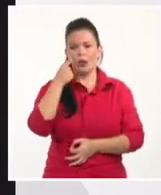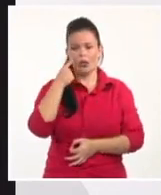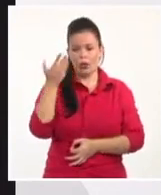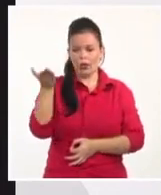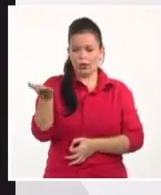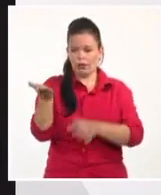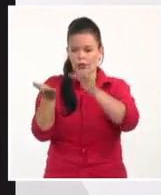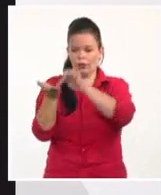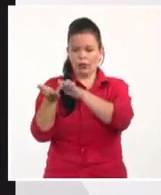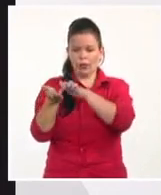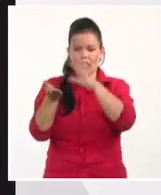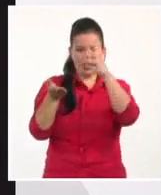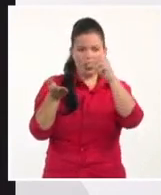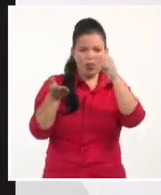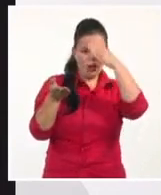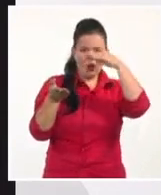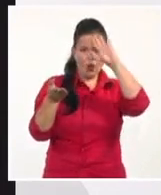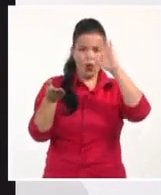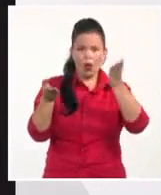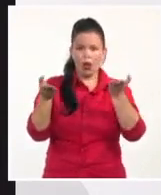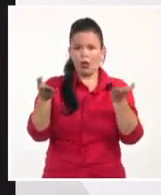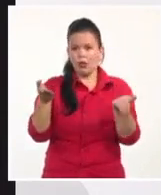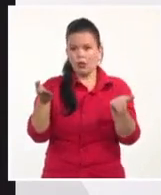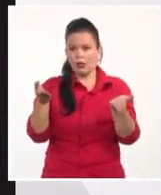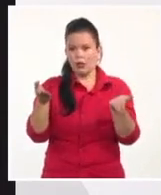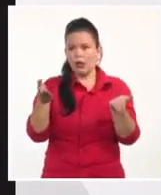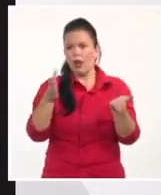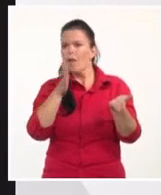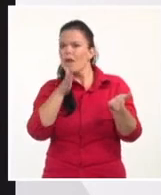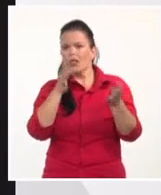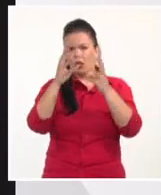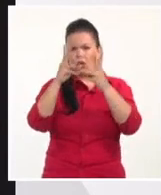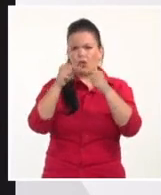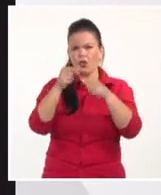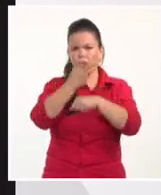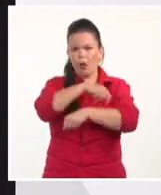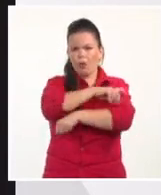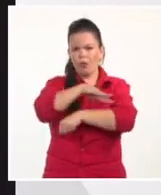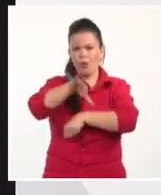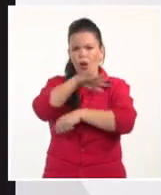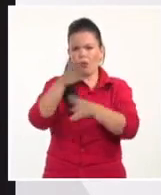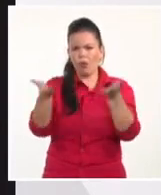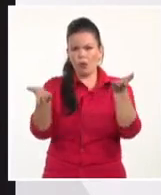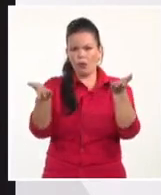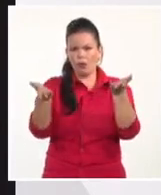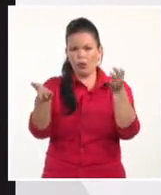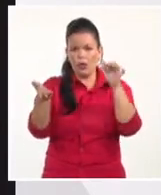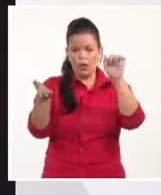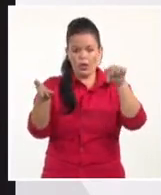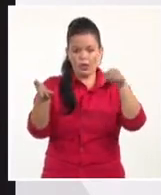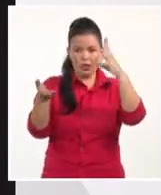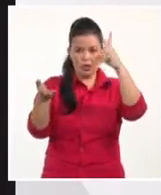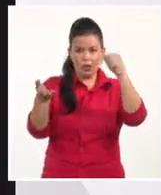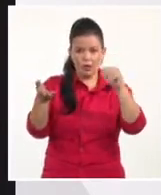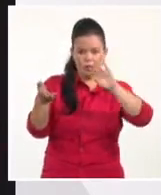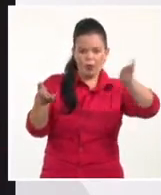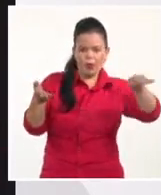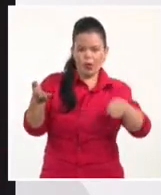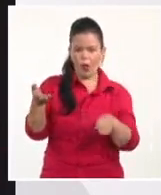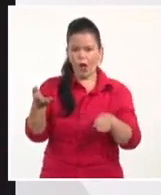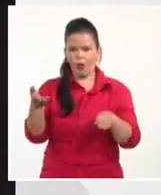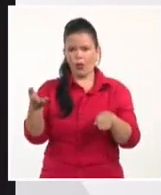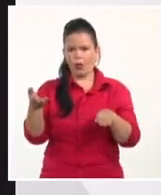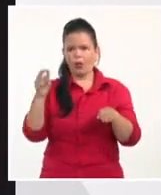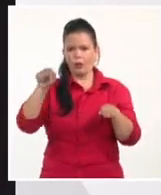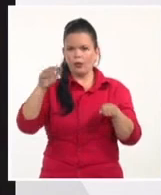en cuanto a muertes diarias, 31 si fue el pico, aquí en España fueron más de 1.000. O incluso en una entrevista que me hicieron me dijeron que en Córdoba, en Argentina,